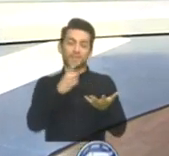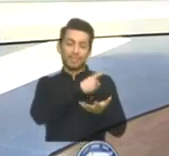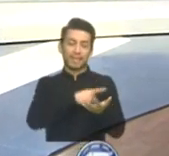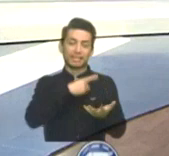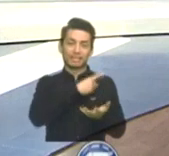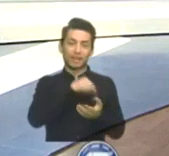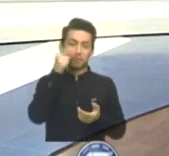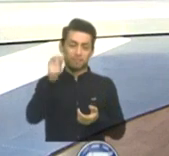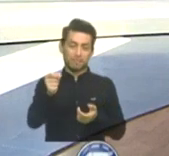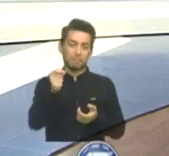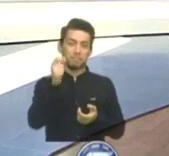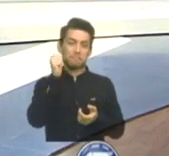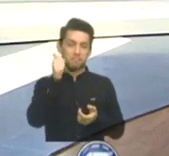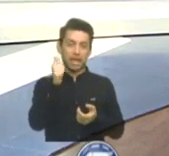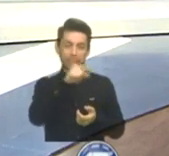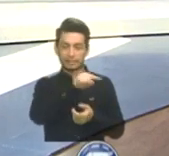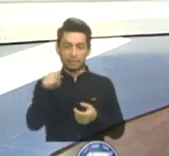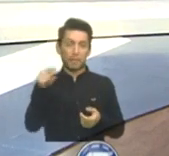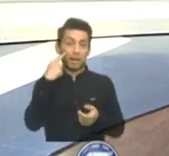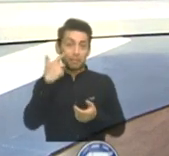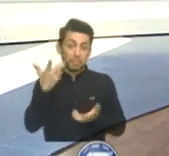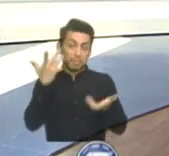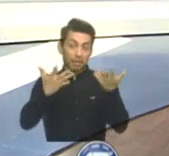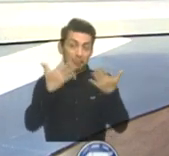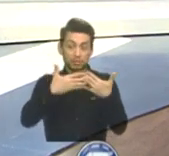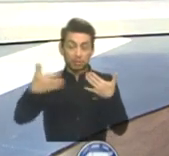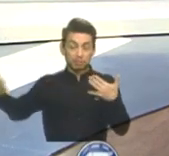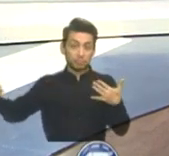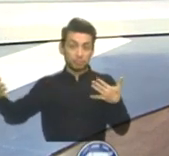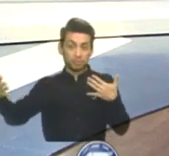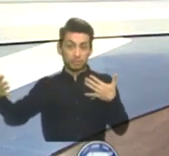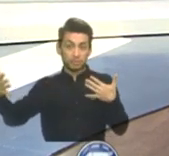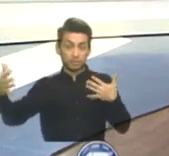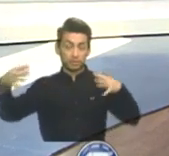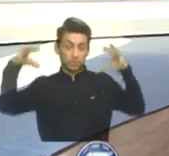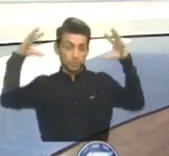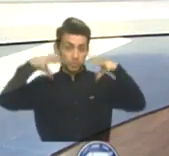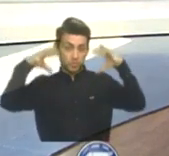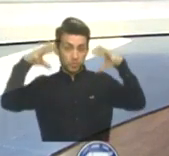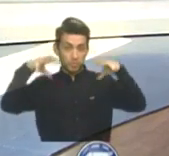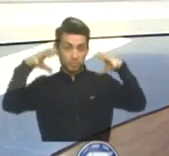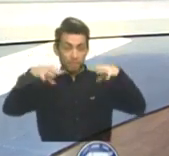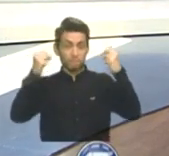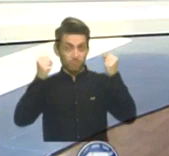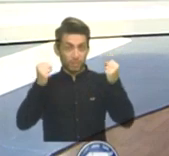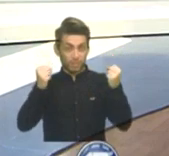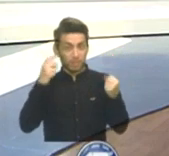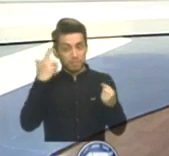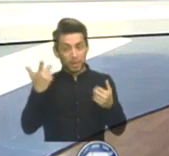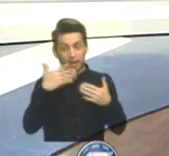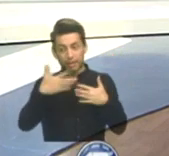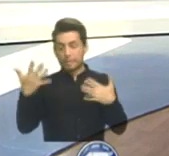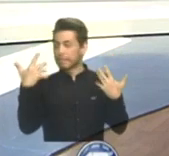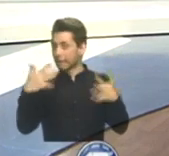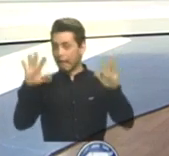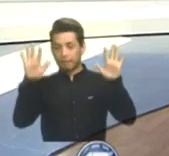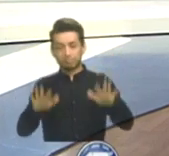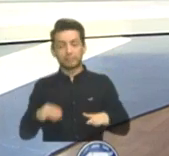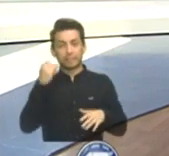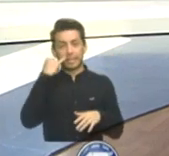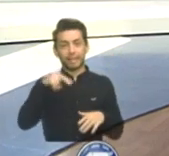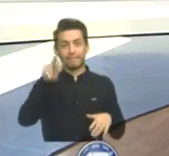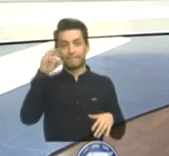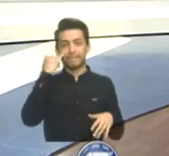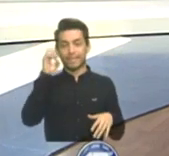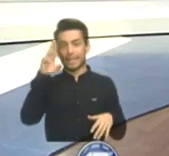semana, en la cual se pronostica un clima bastante lluvioso, dado que ya se establece esta temporada de invierno. Pero